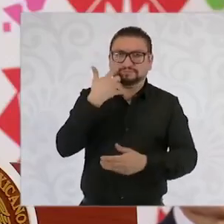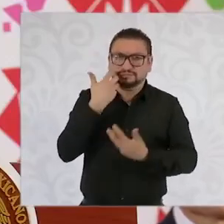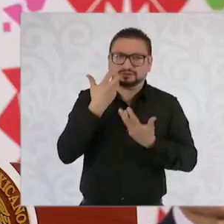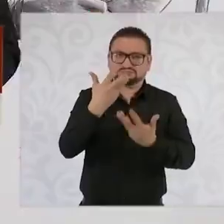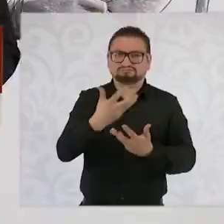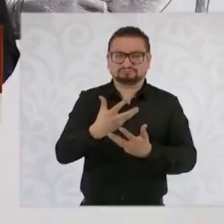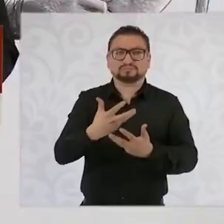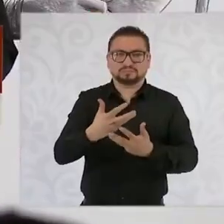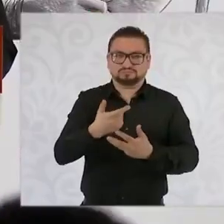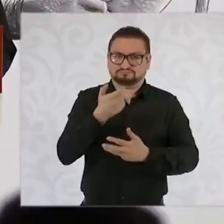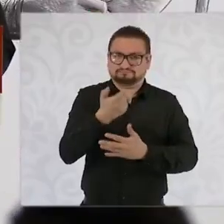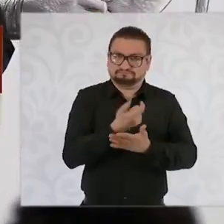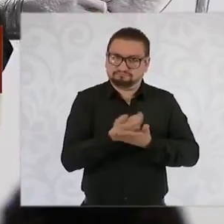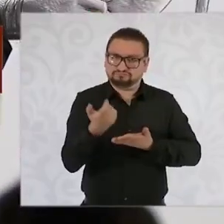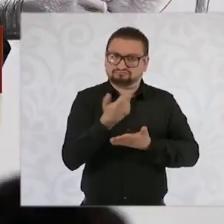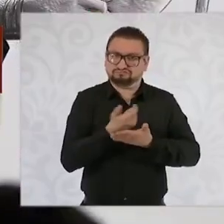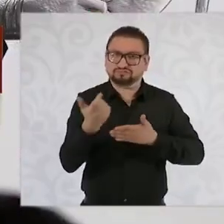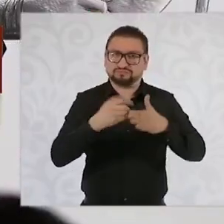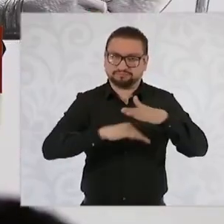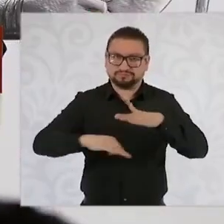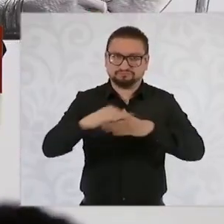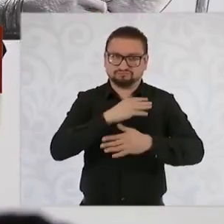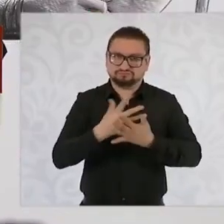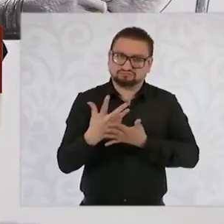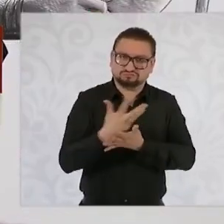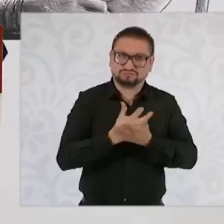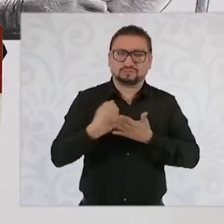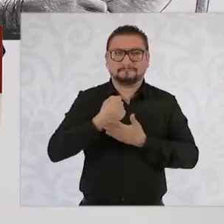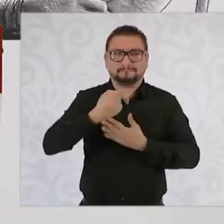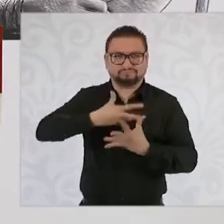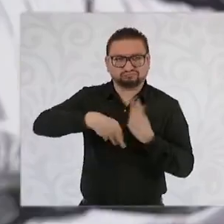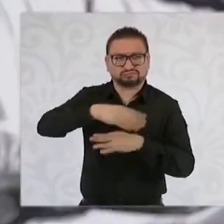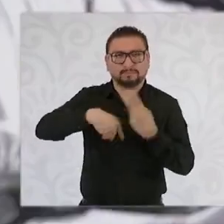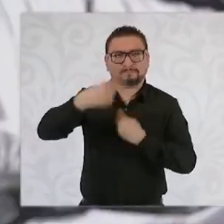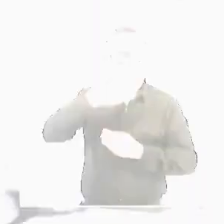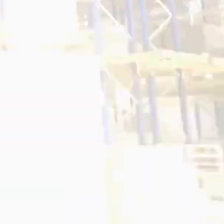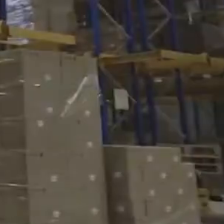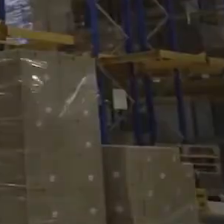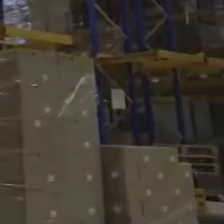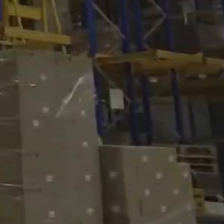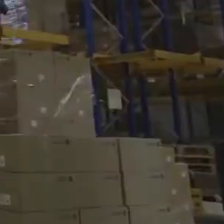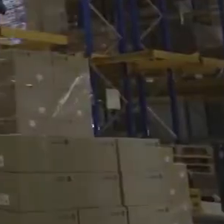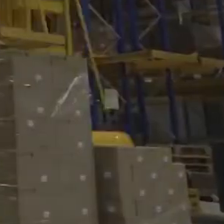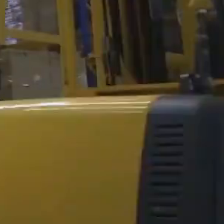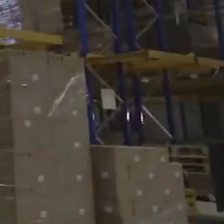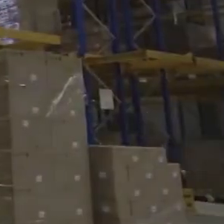del salario mínimo del poder adquisitivo de las y los mexicanos.